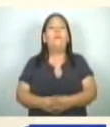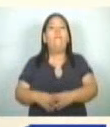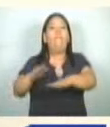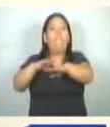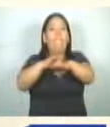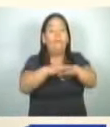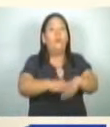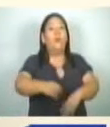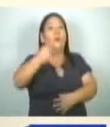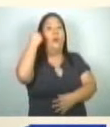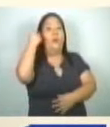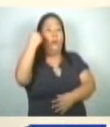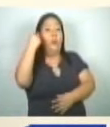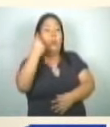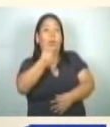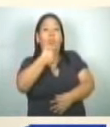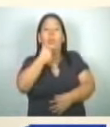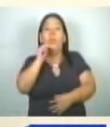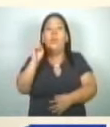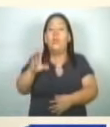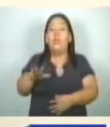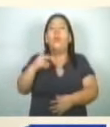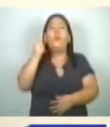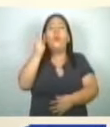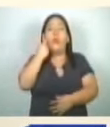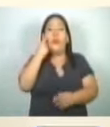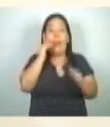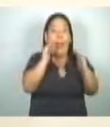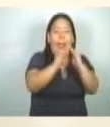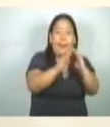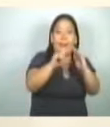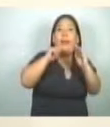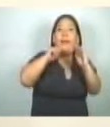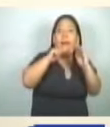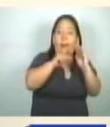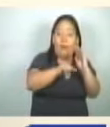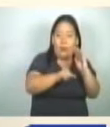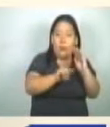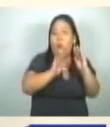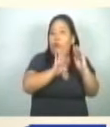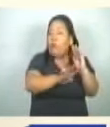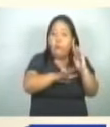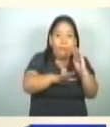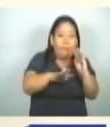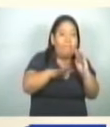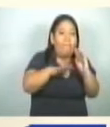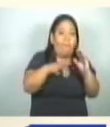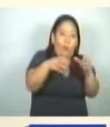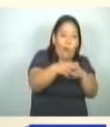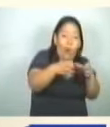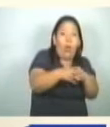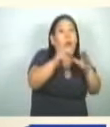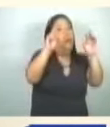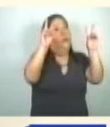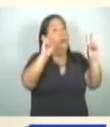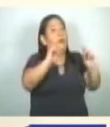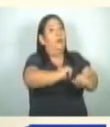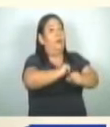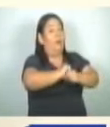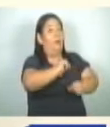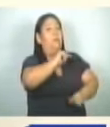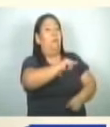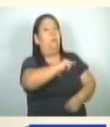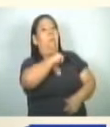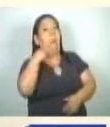que la mayoría de estos fueron cometidos dentro de las casas, los hogares o los entornos que se suponían eran más seguros para las